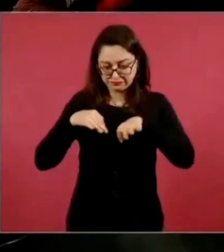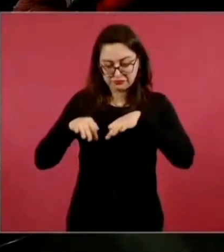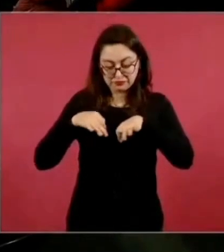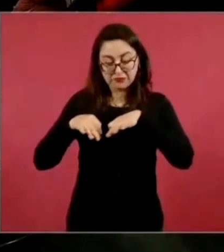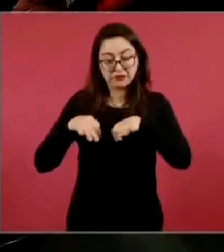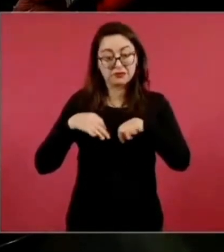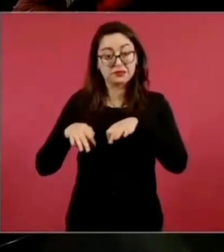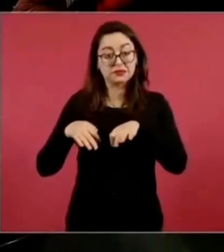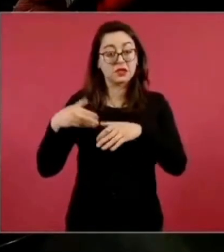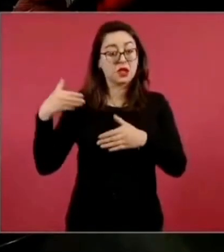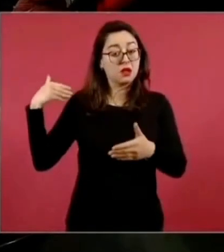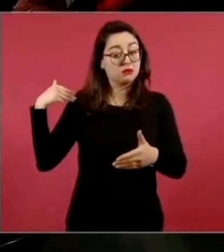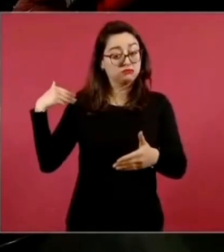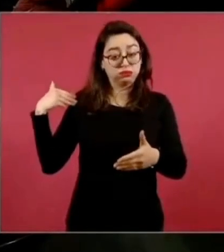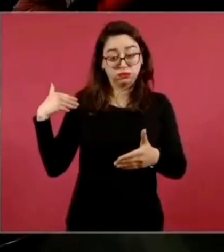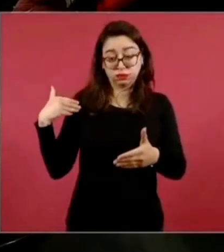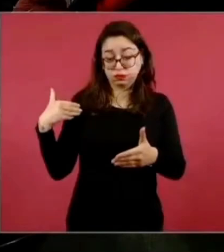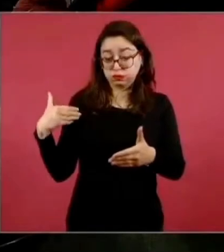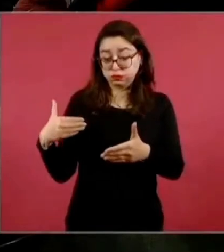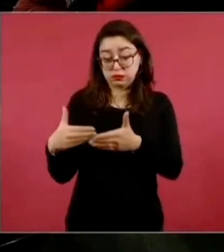al jubilarse